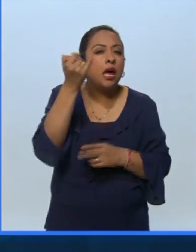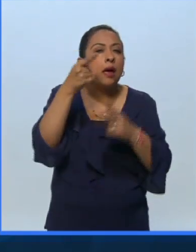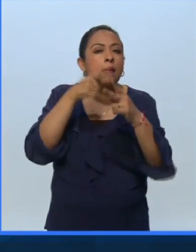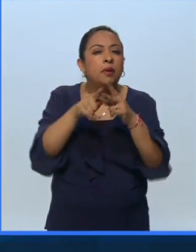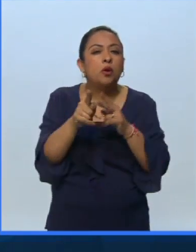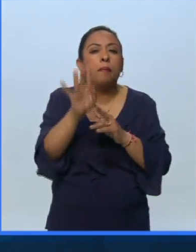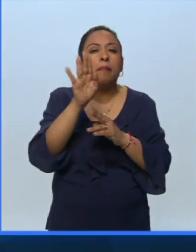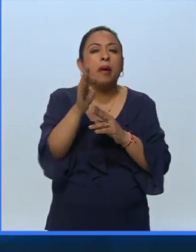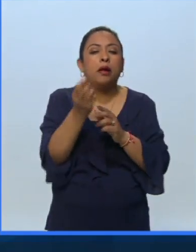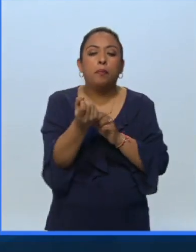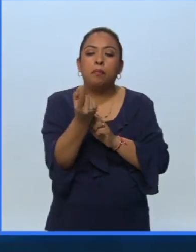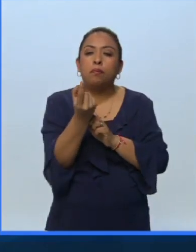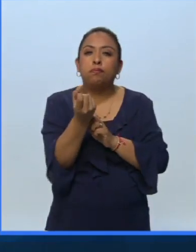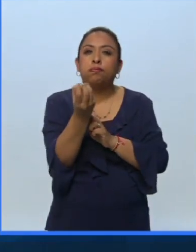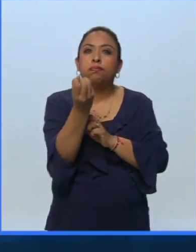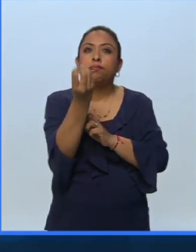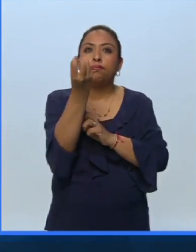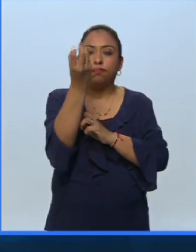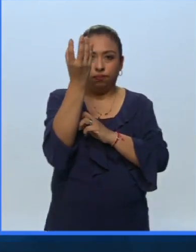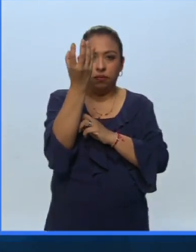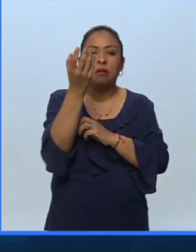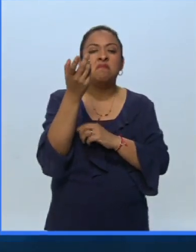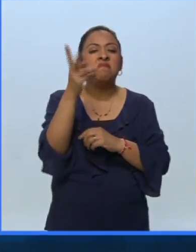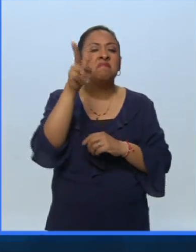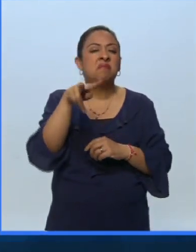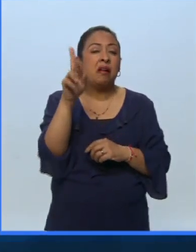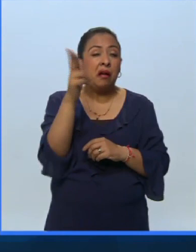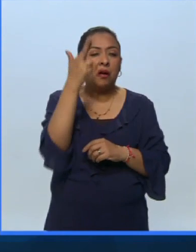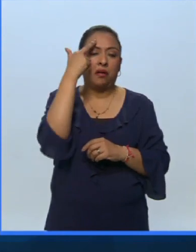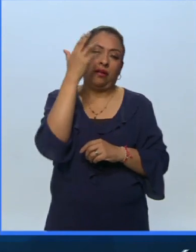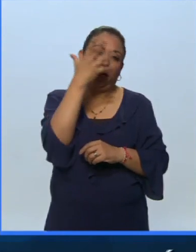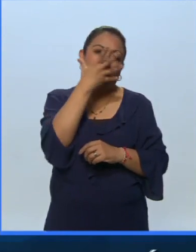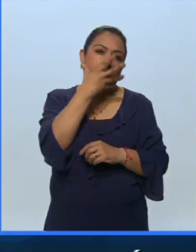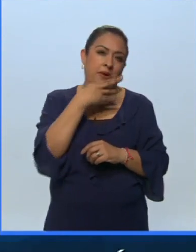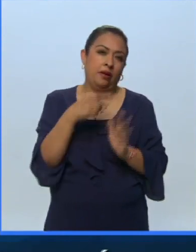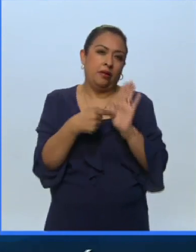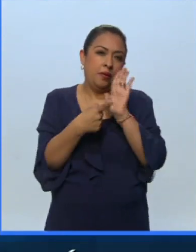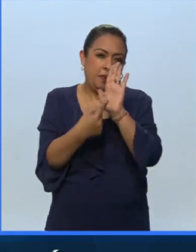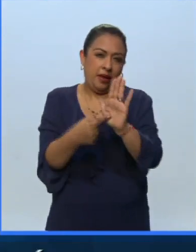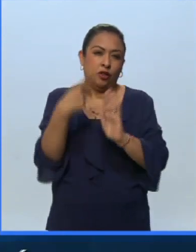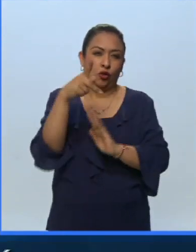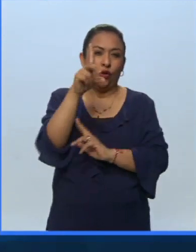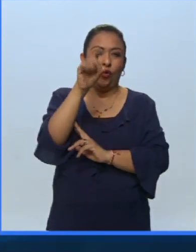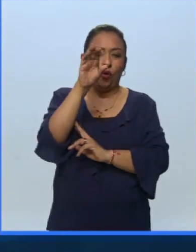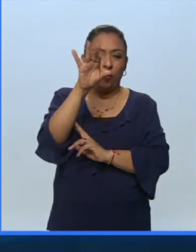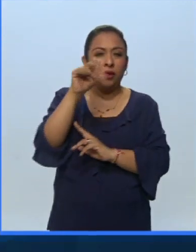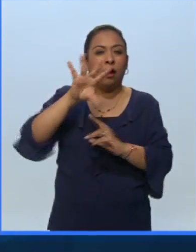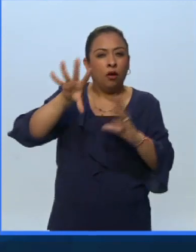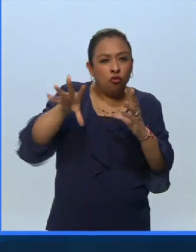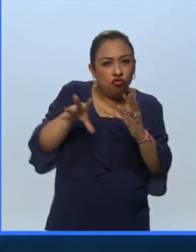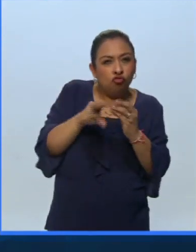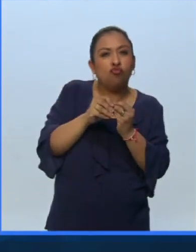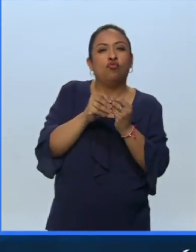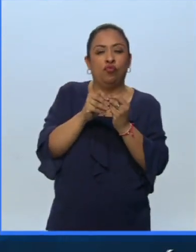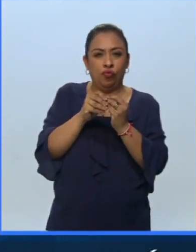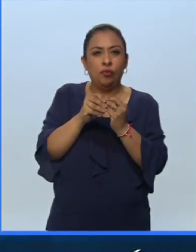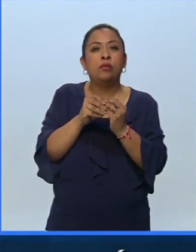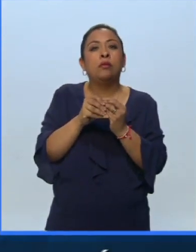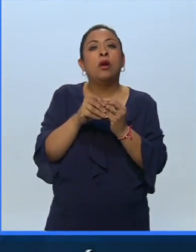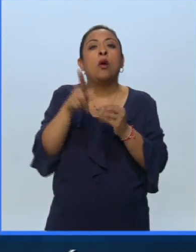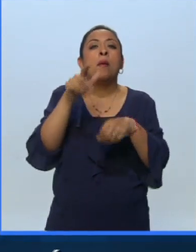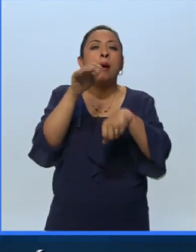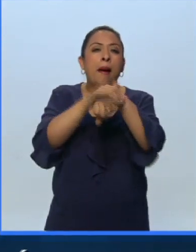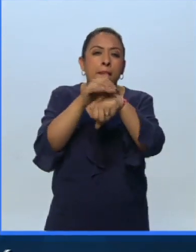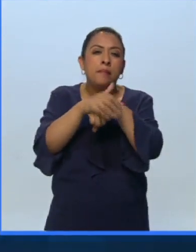encender todo esto Es bien bonito poder recordarlo poder mostrar los documentales poder ser parte de la